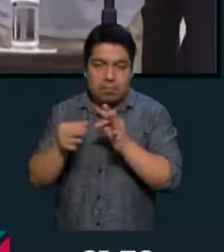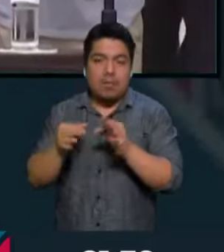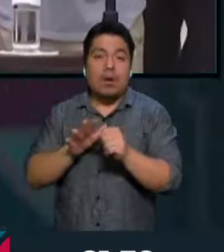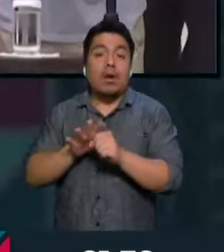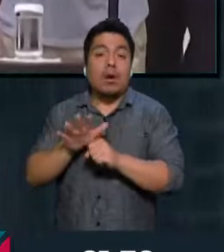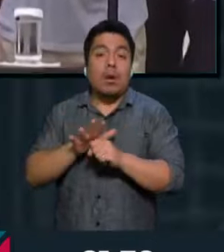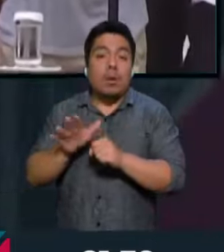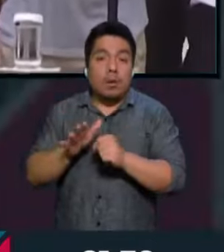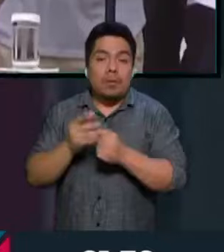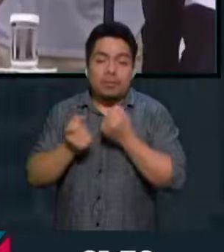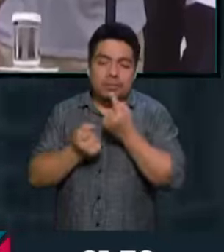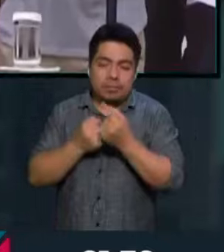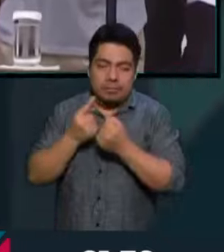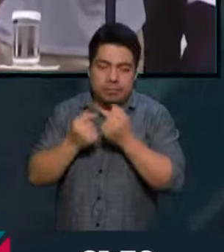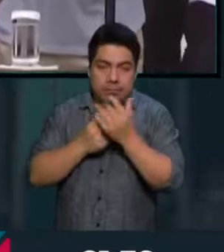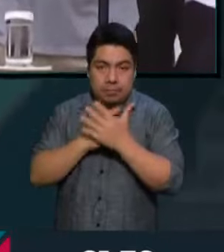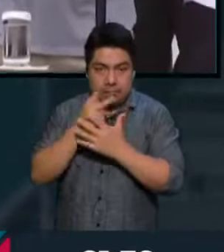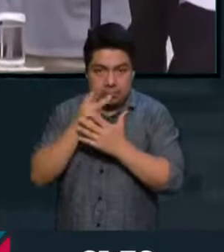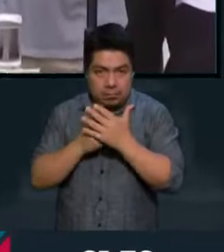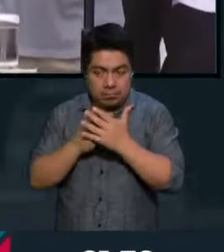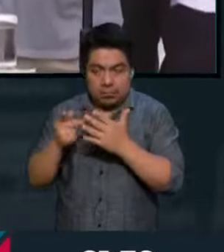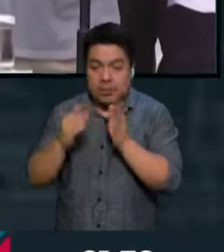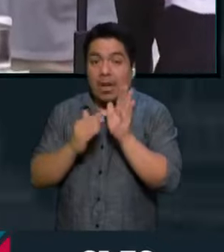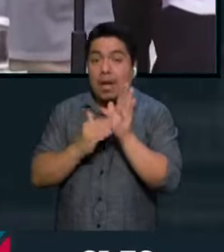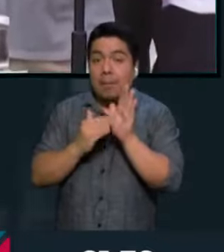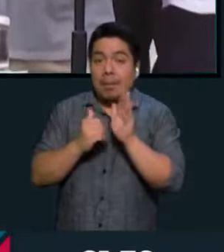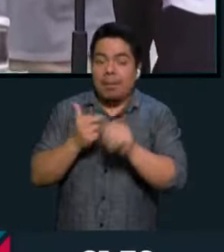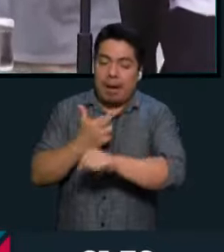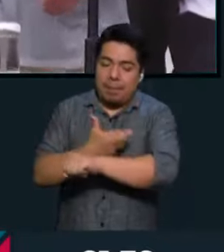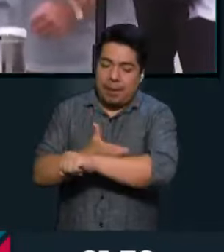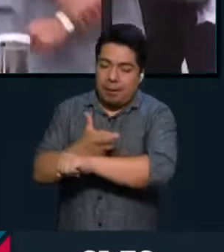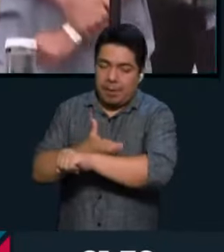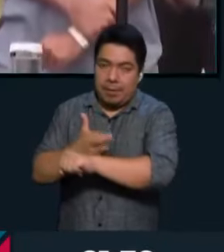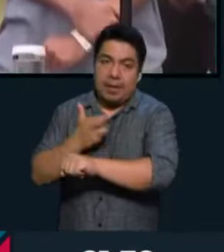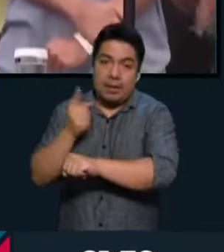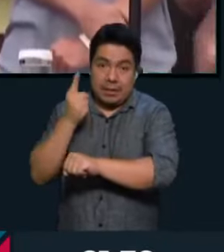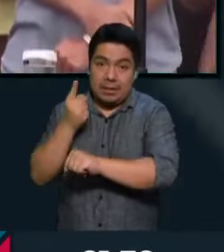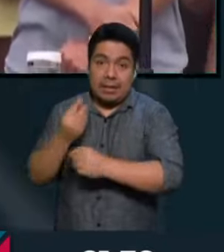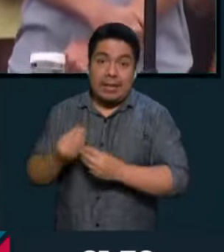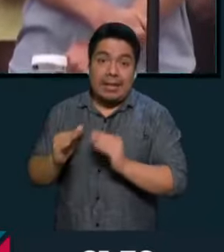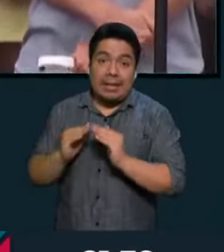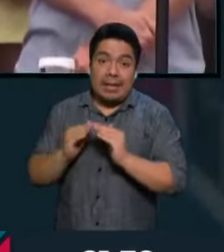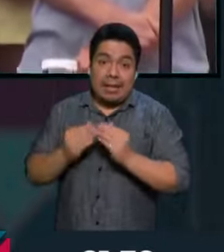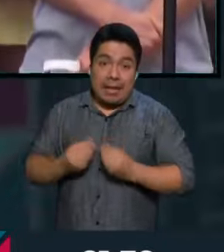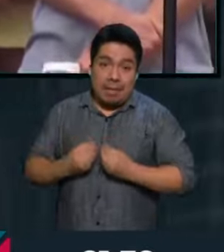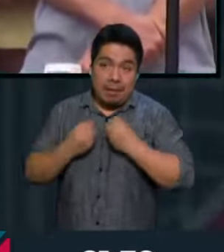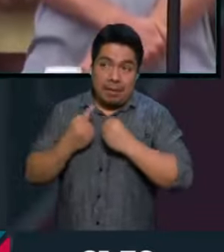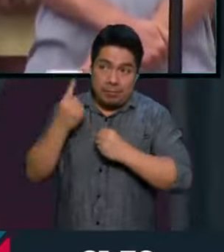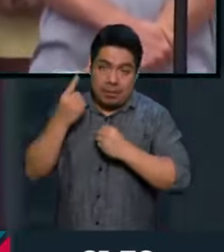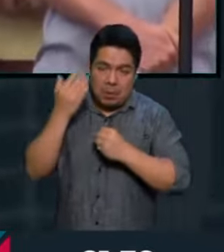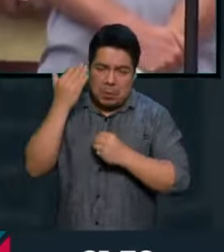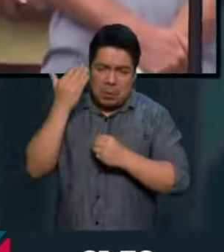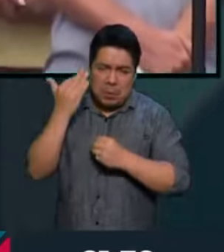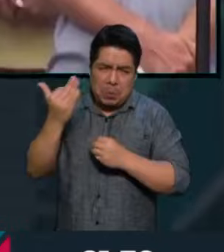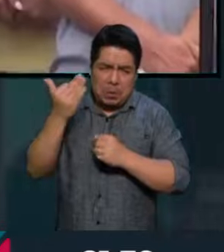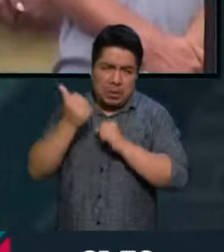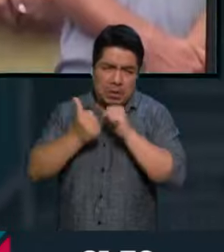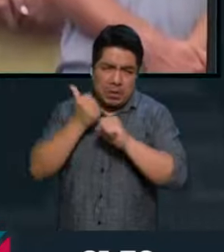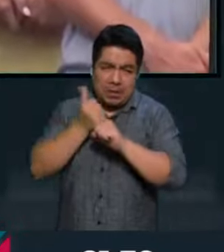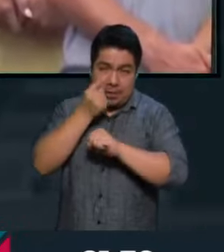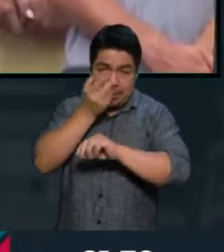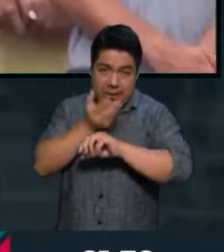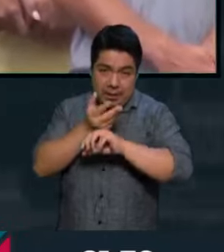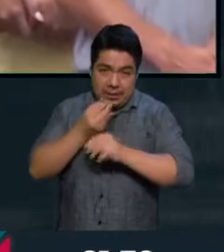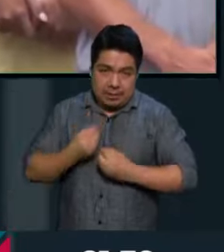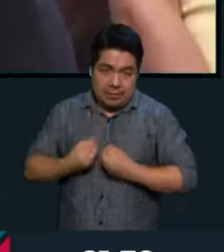es a unos programas de regularización de personas que están sin documentos viviendo en Estados Unidos hace ya mucho tiempo y, por tanto,